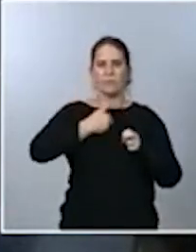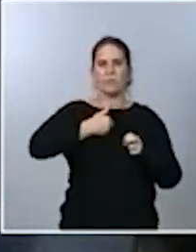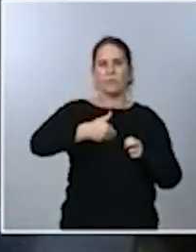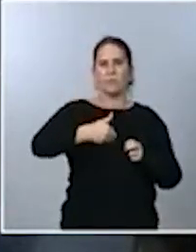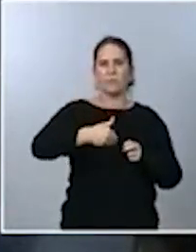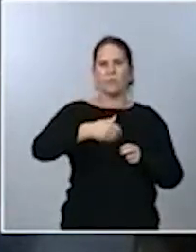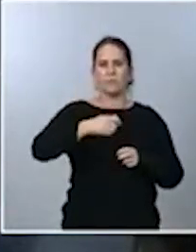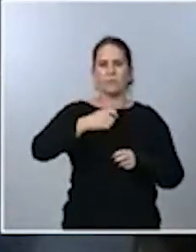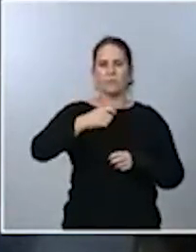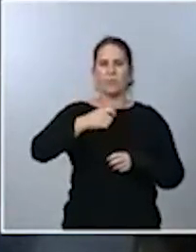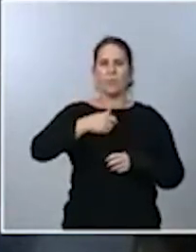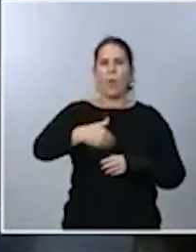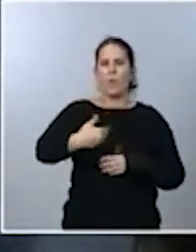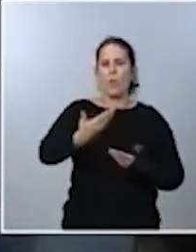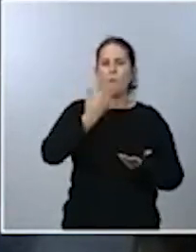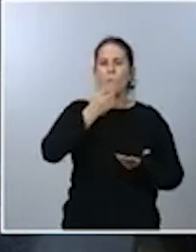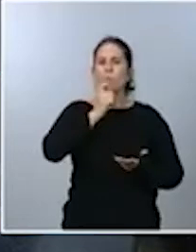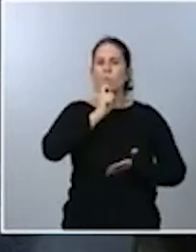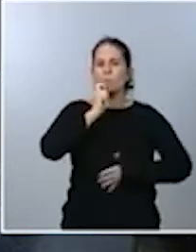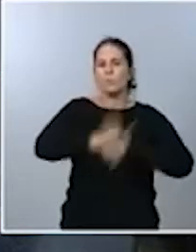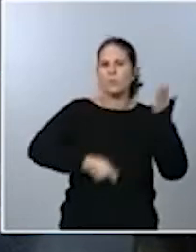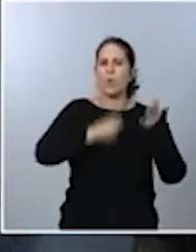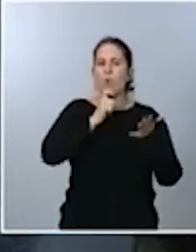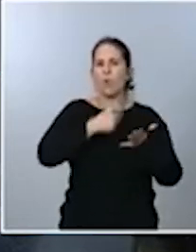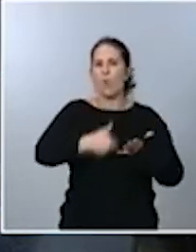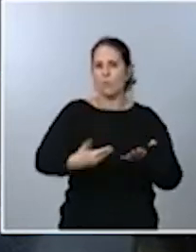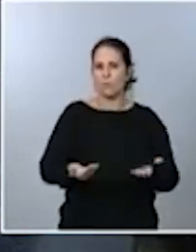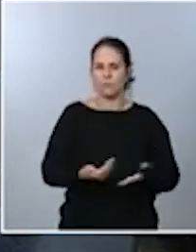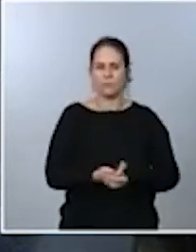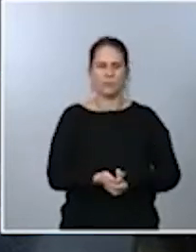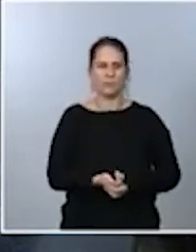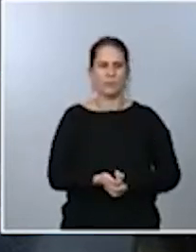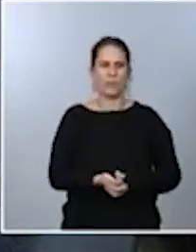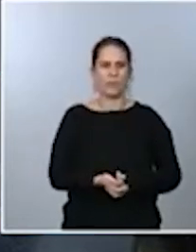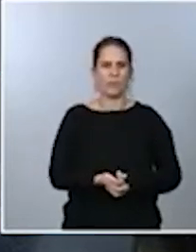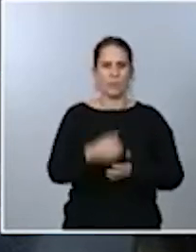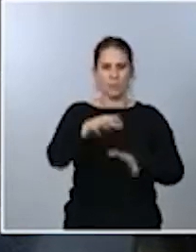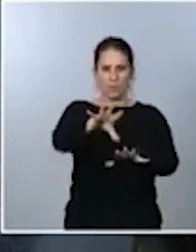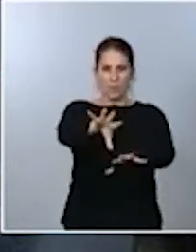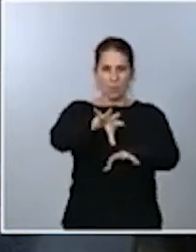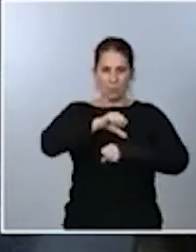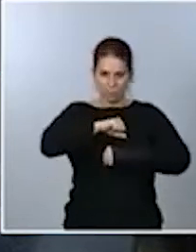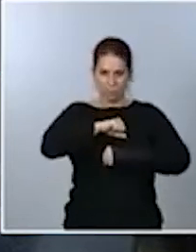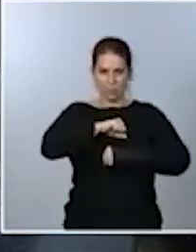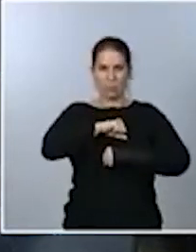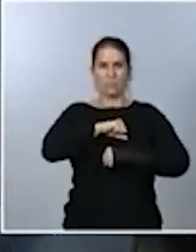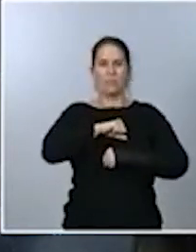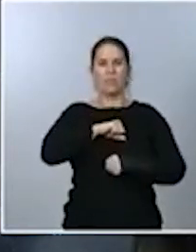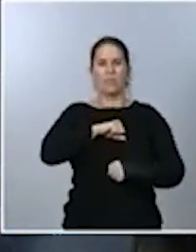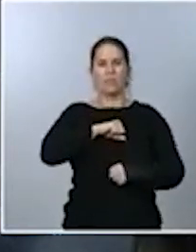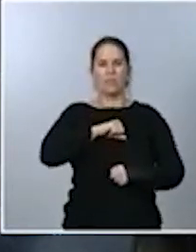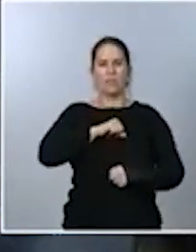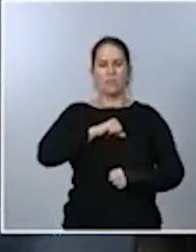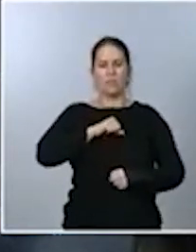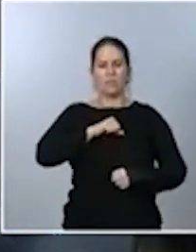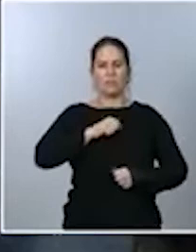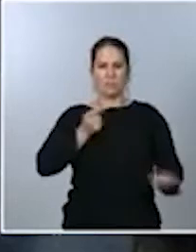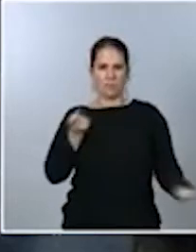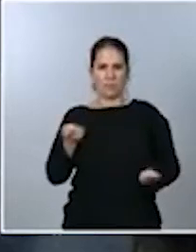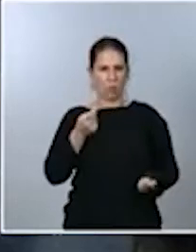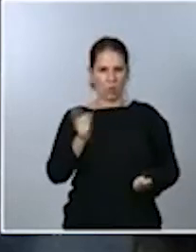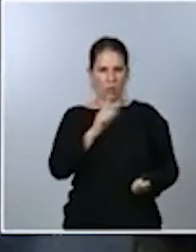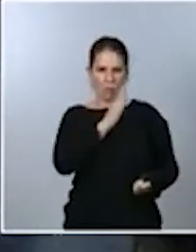Por otro lado, no contemplan ahora mismo recuperar el mando único, pero me gustaría saber si siguen pensando hasta qué punto